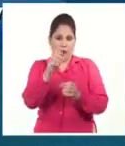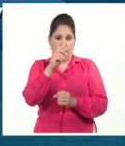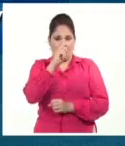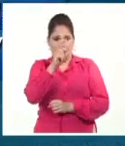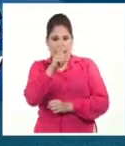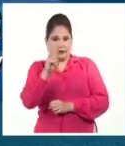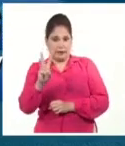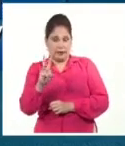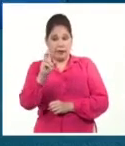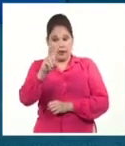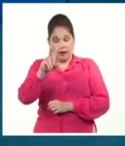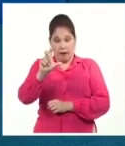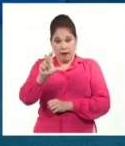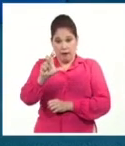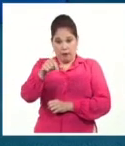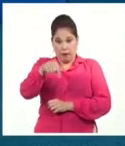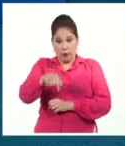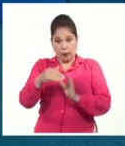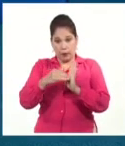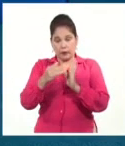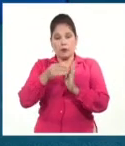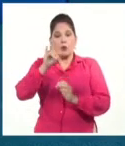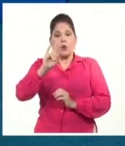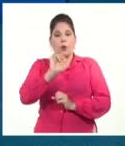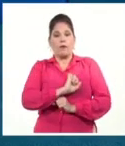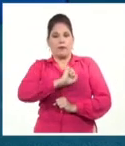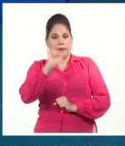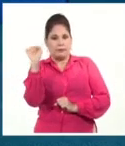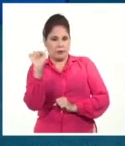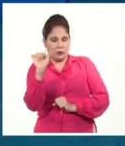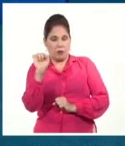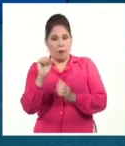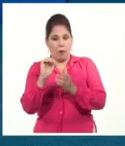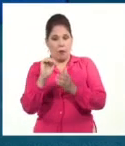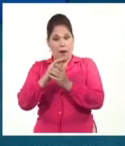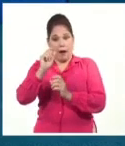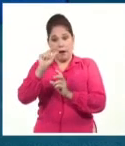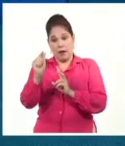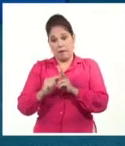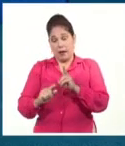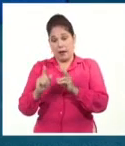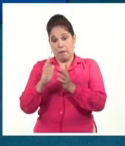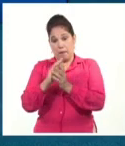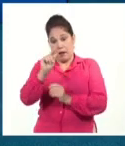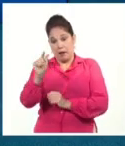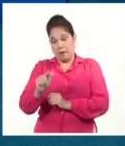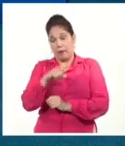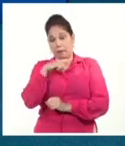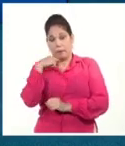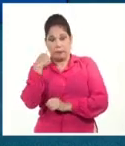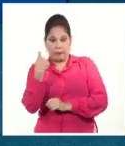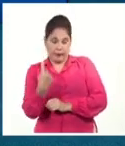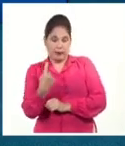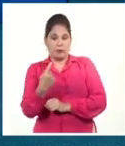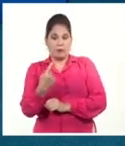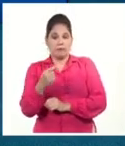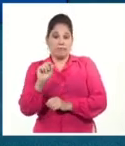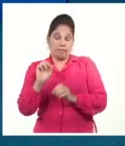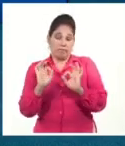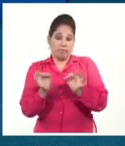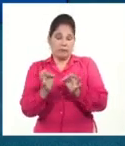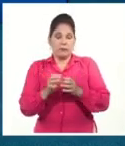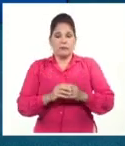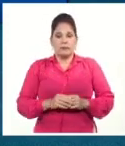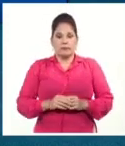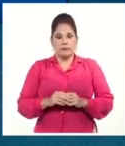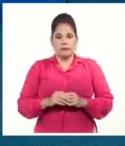tropa villaclareña llegó esta tarde a 9 triunfos al vencer a Mayabeque 4-2 contando con otra buena faena monticular del